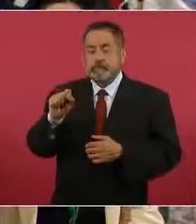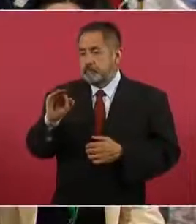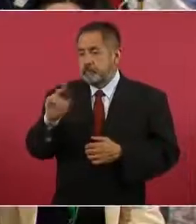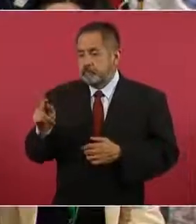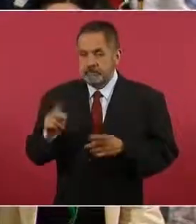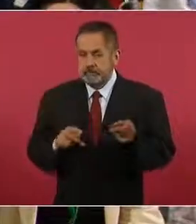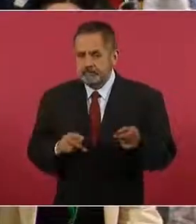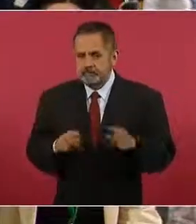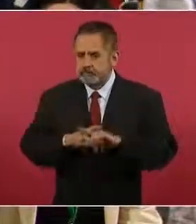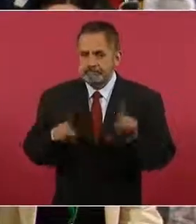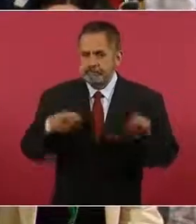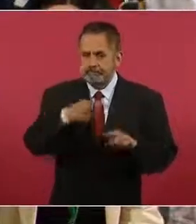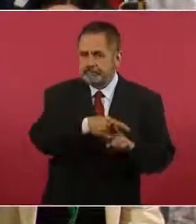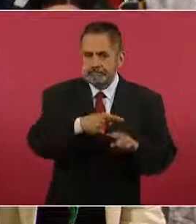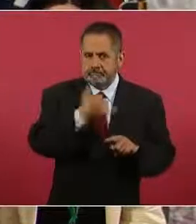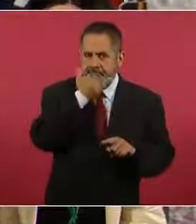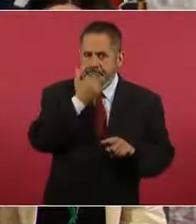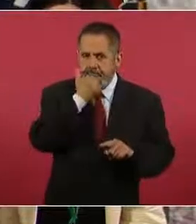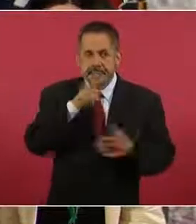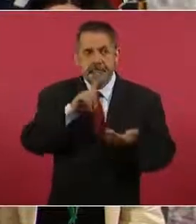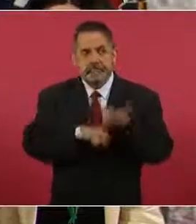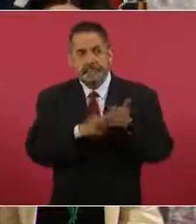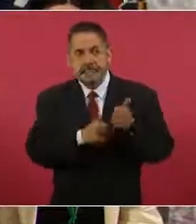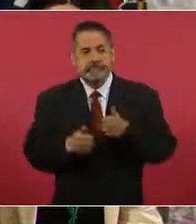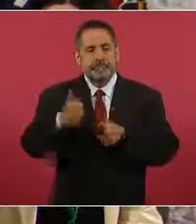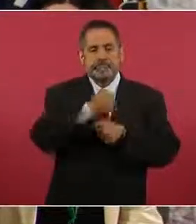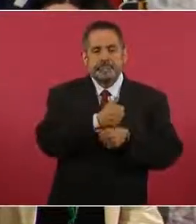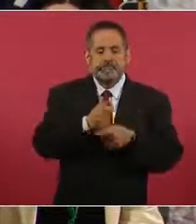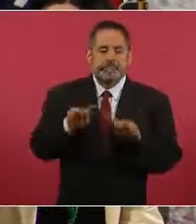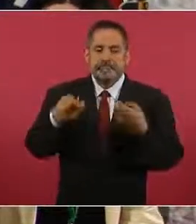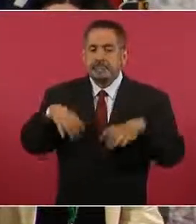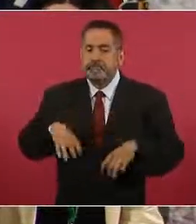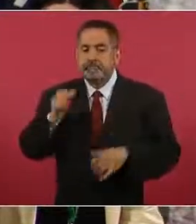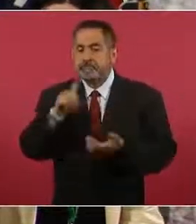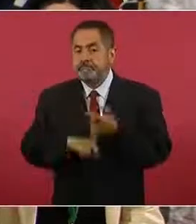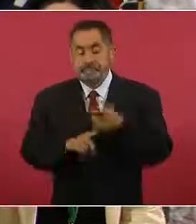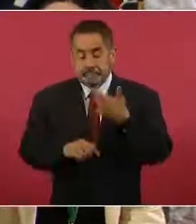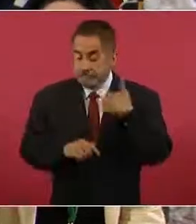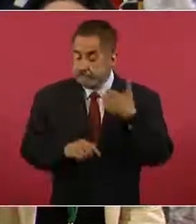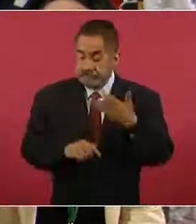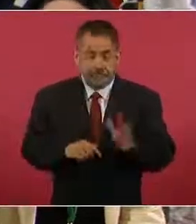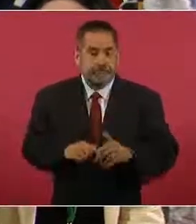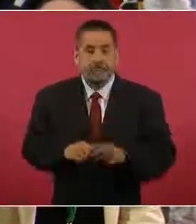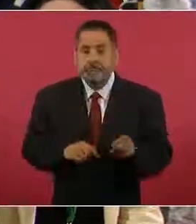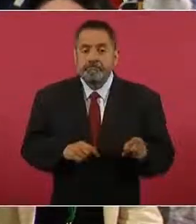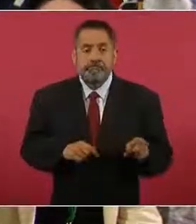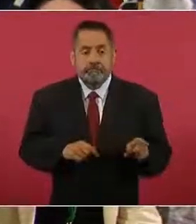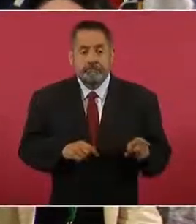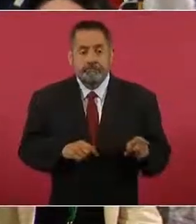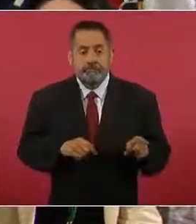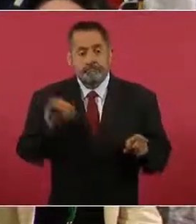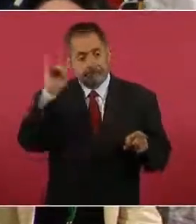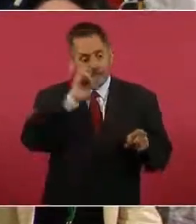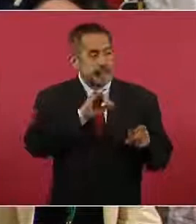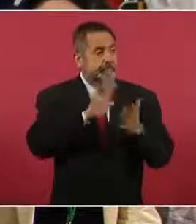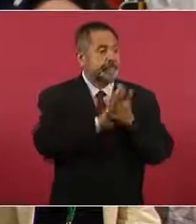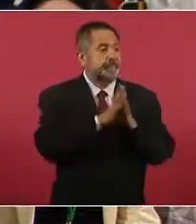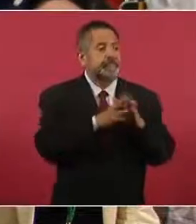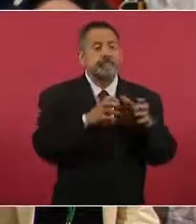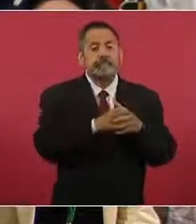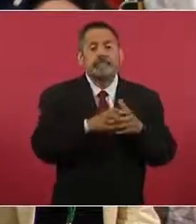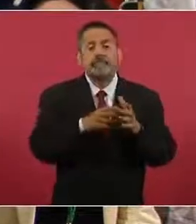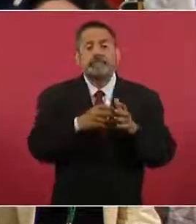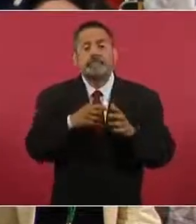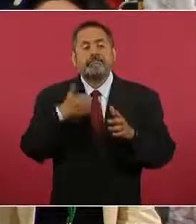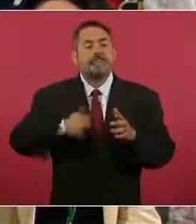Y si hay una disparidad de ingresos, alguien más arriba, algo está ocurriendo por ahí, incluso de los jefes a lo mejor de cada plaza de